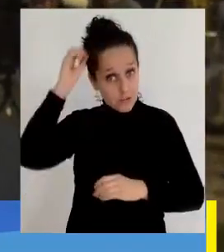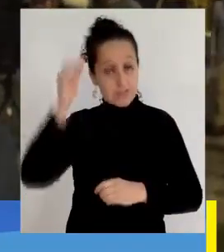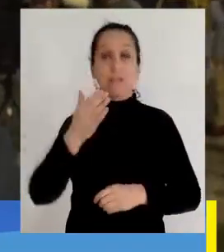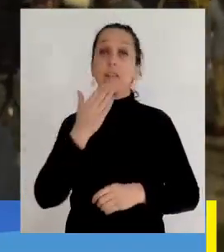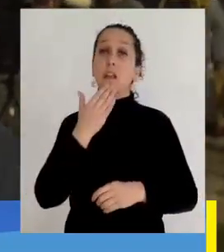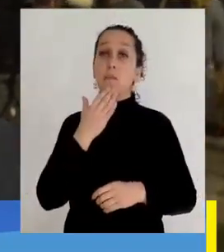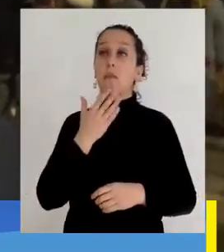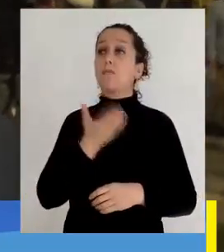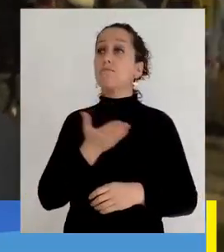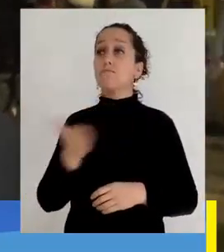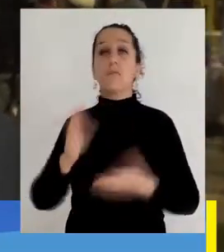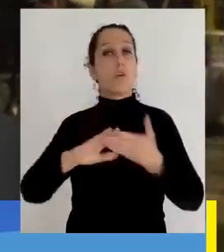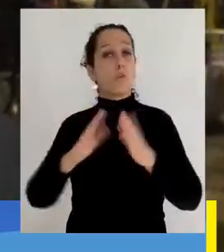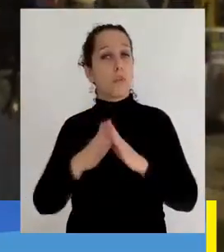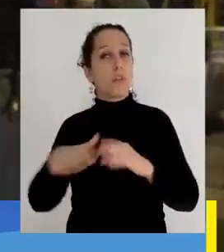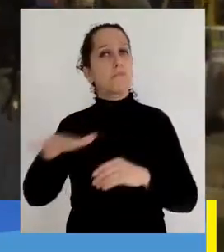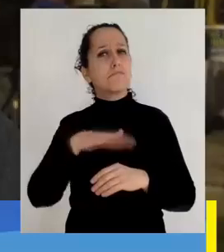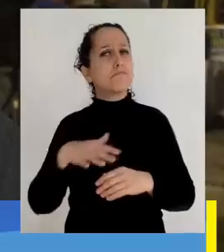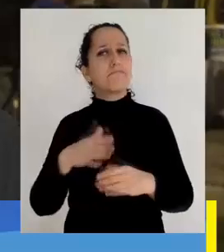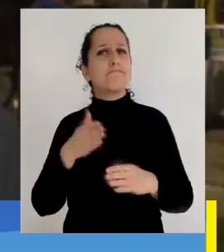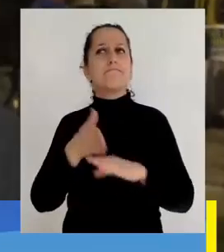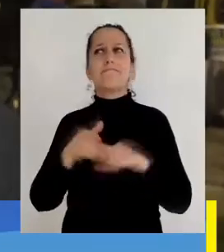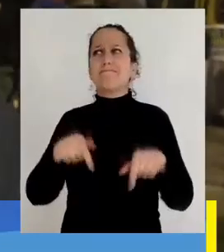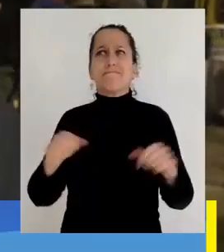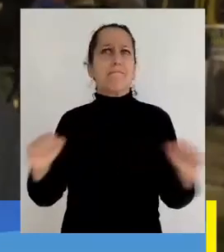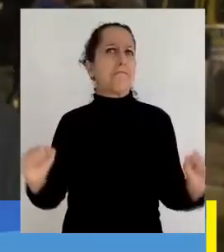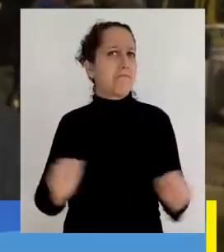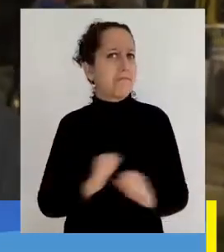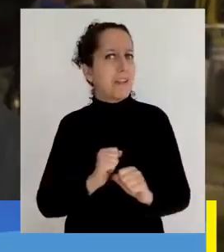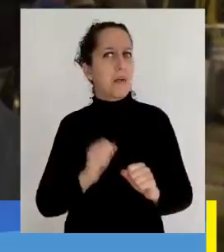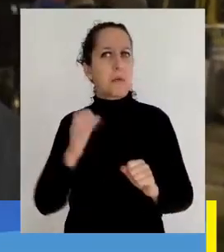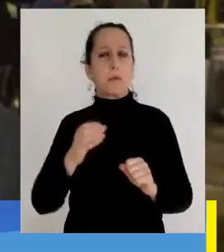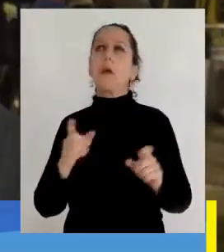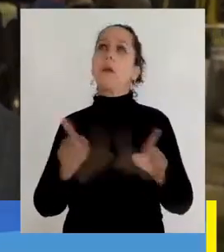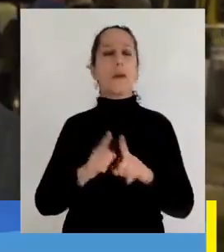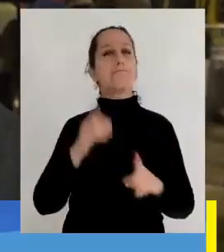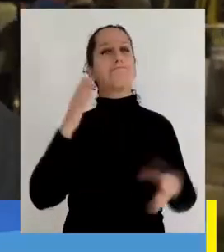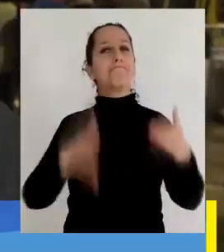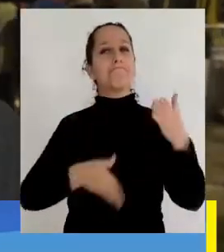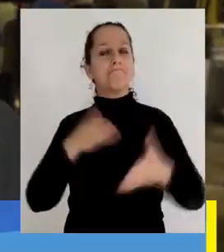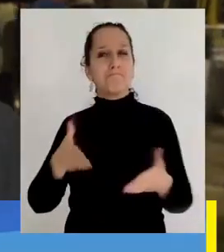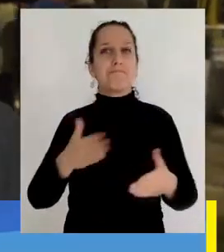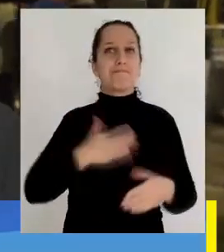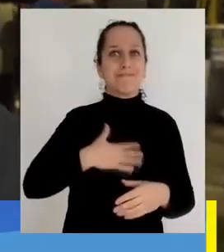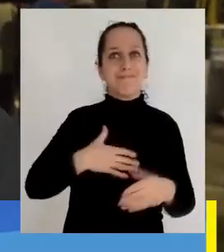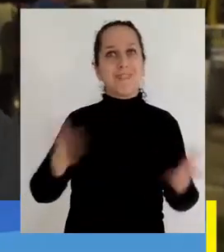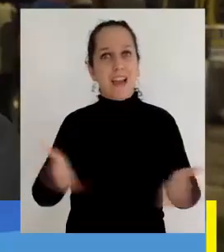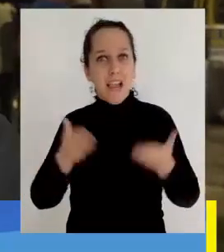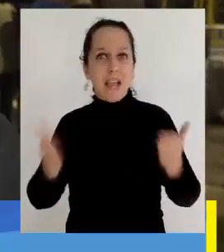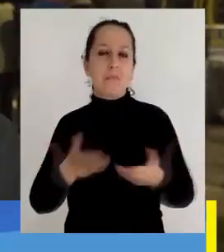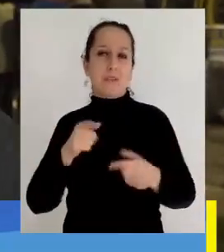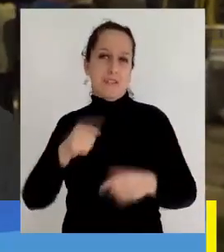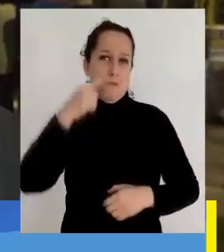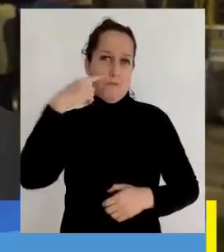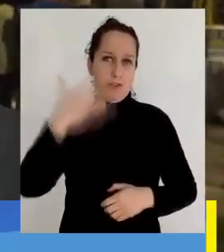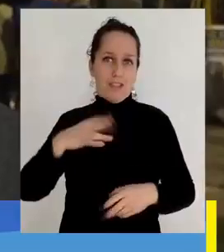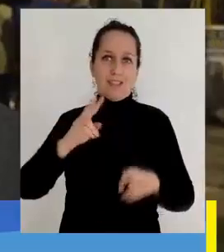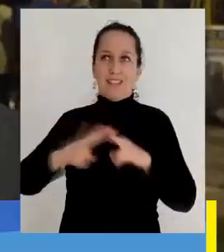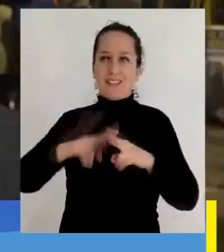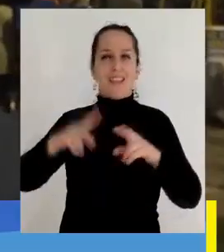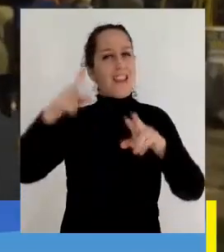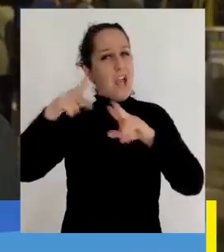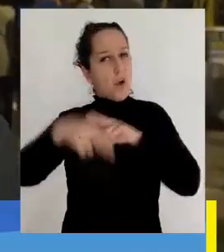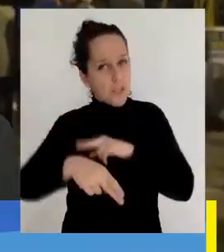también a la comunidad que hoy día nos acompañó con este frío, pero más que nada con mucho ánimo a partir de este importante